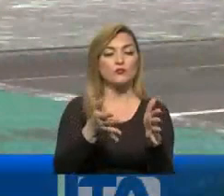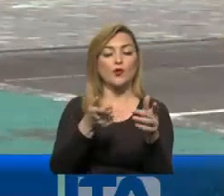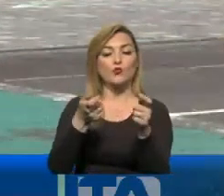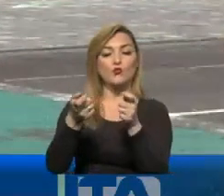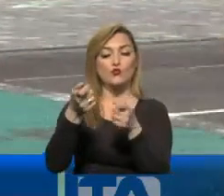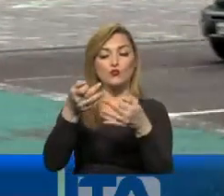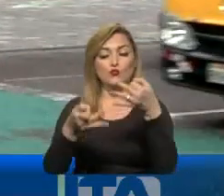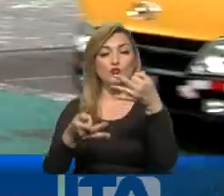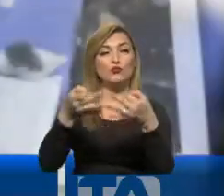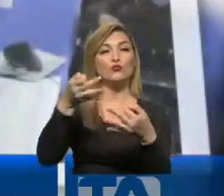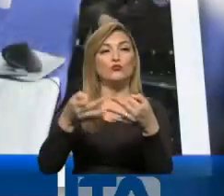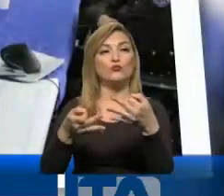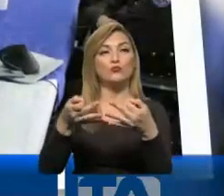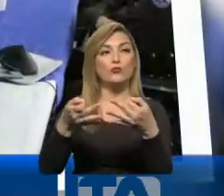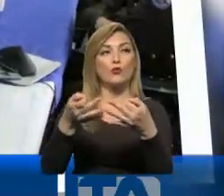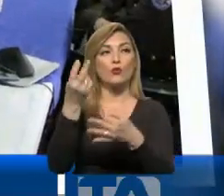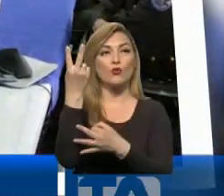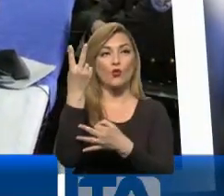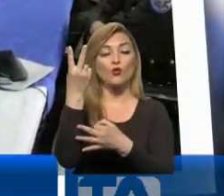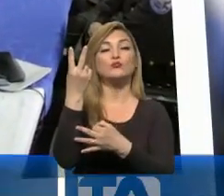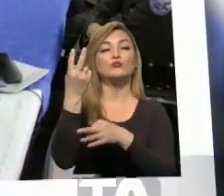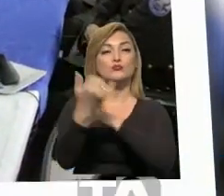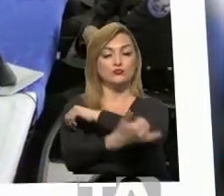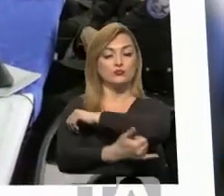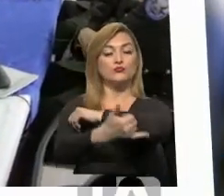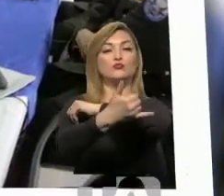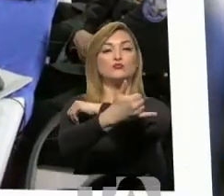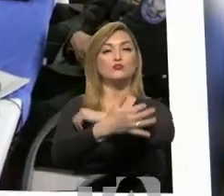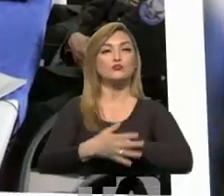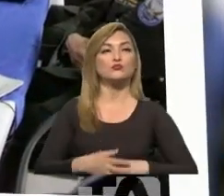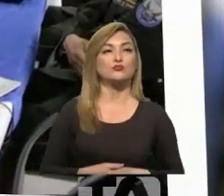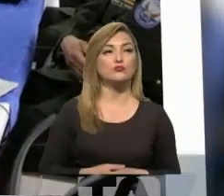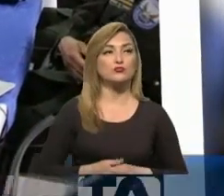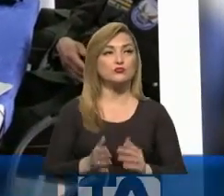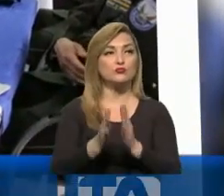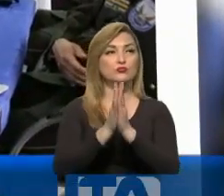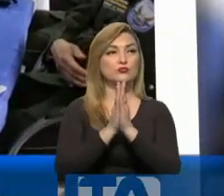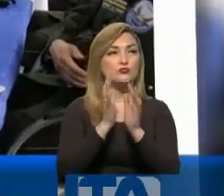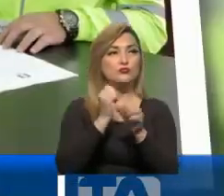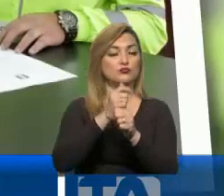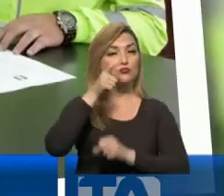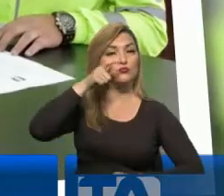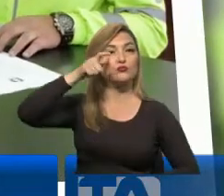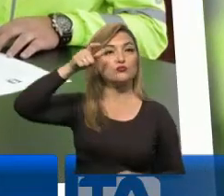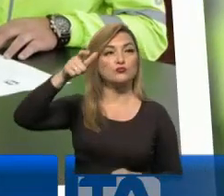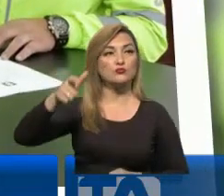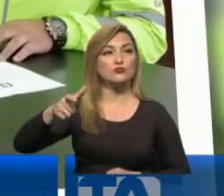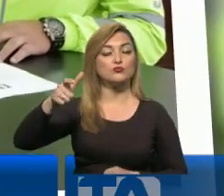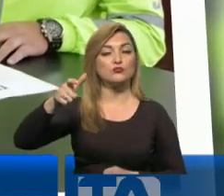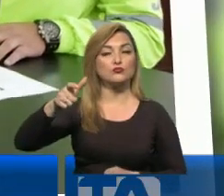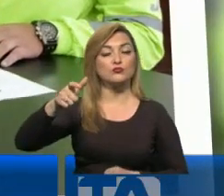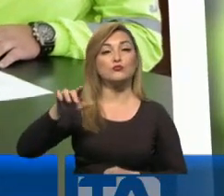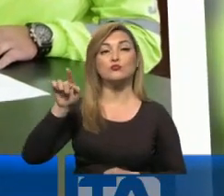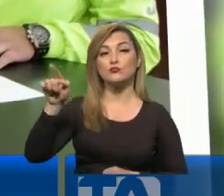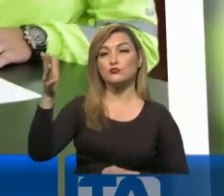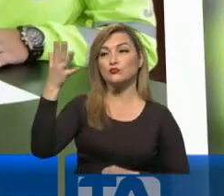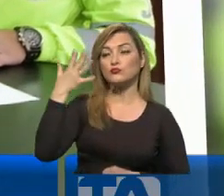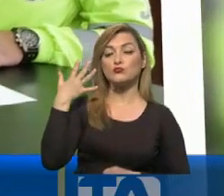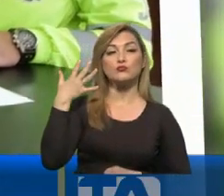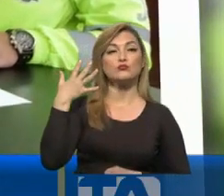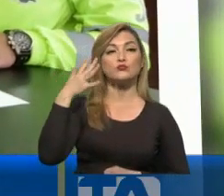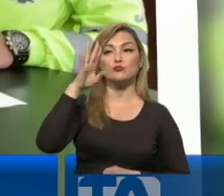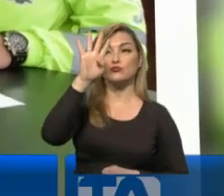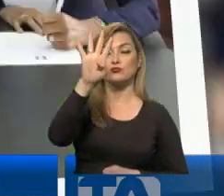judicial que existió entre las dos naciones, además del pedido que realizó la Fiscal General del Estado, Diana Salazar, el pasado